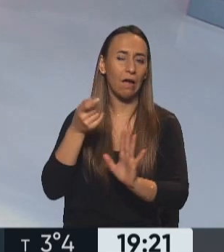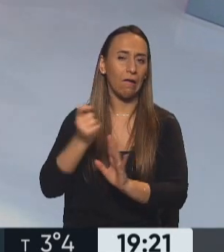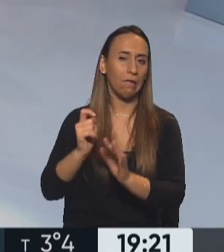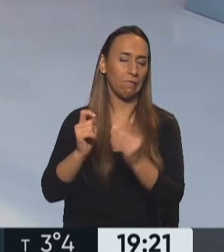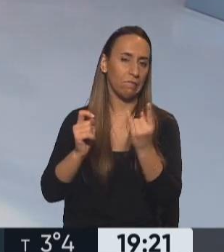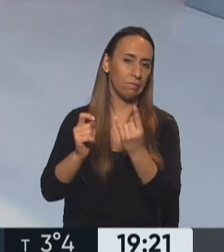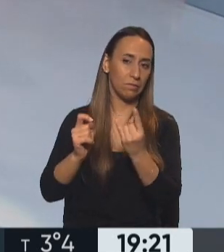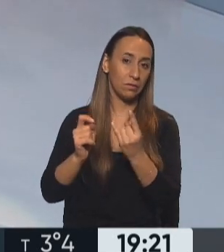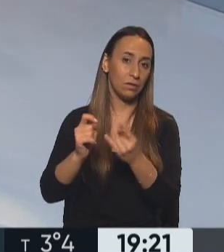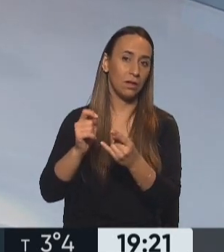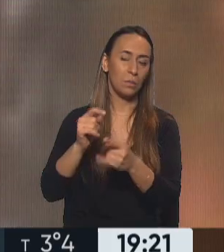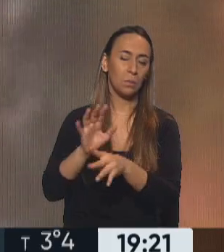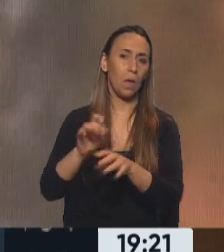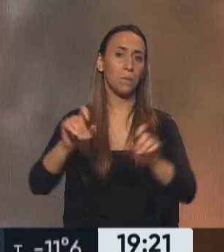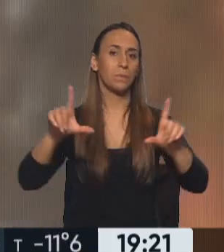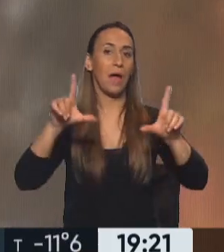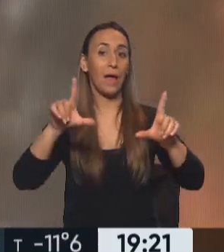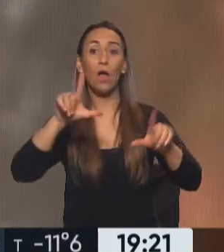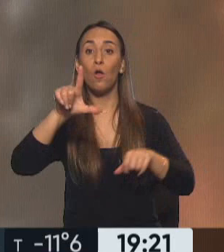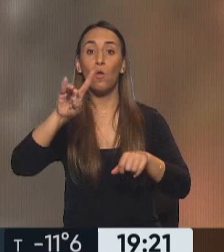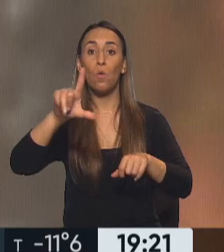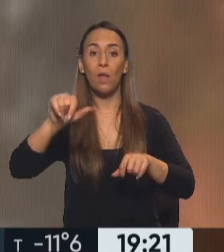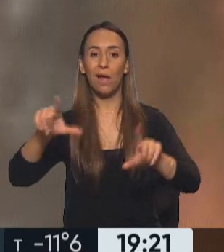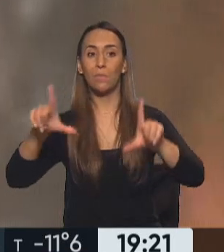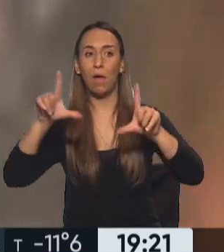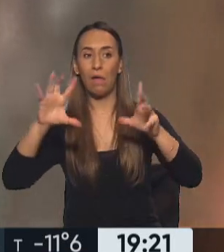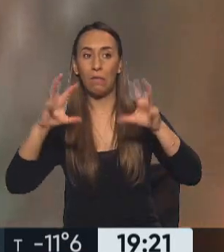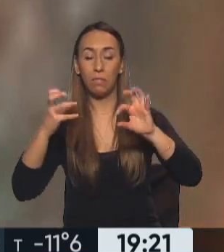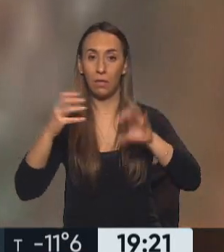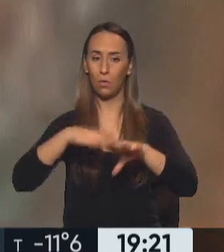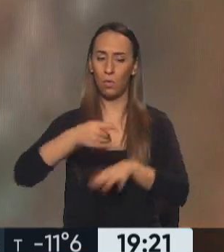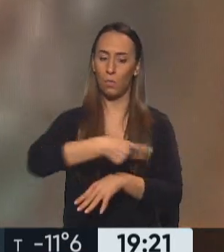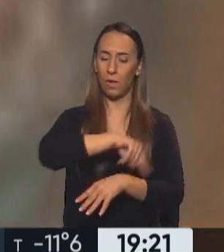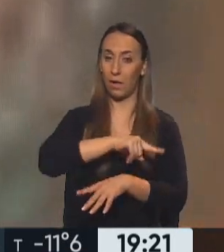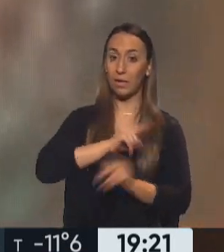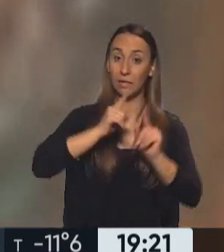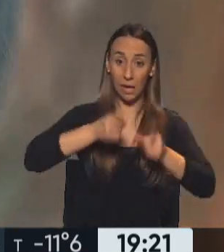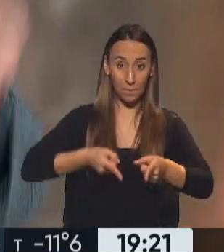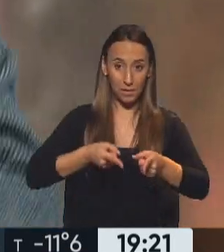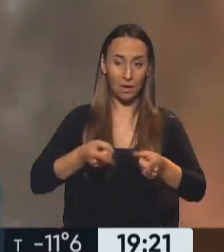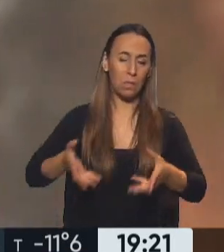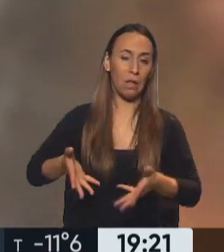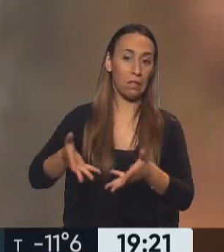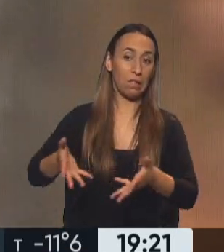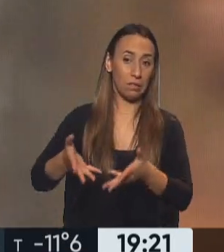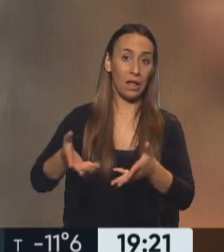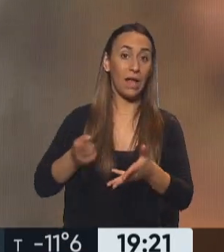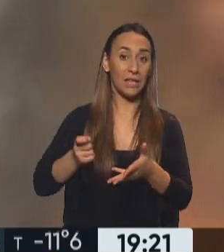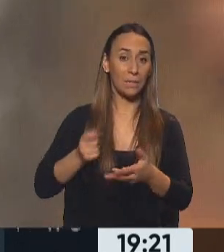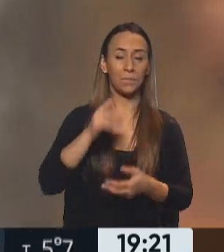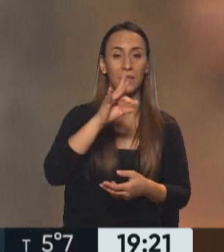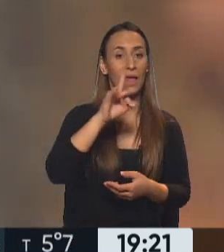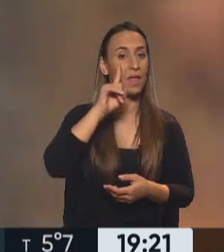Ensucian a Lula, la ayudan a él, la empujan y la hacen saltar por los aires a